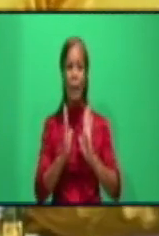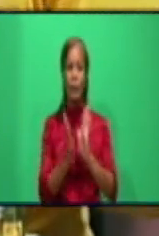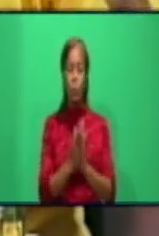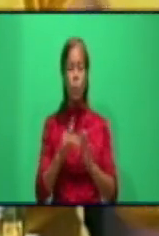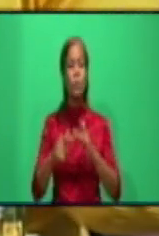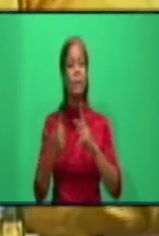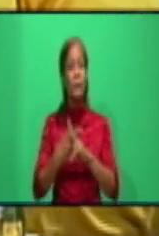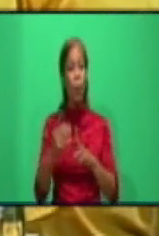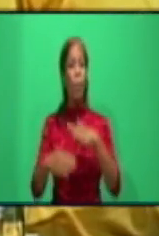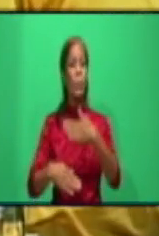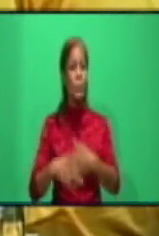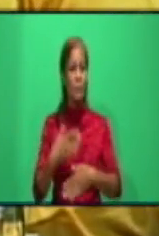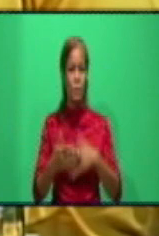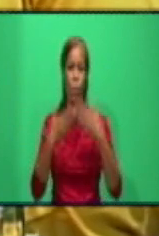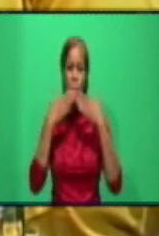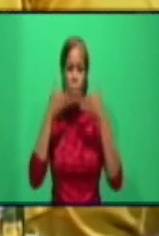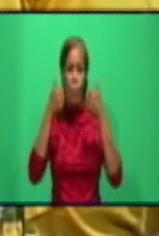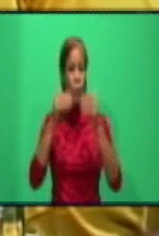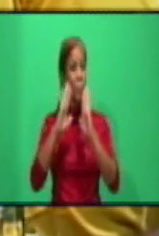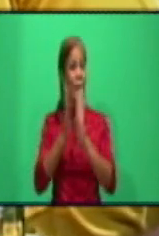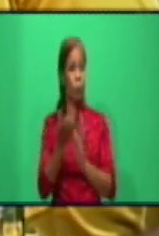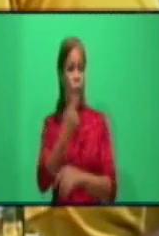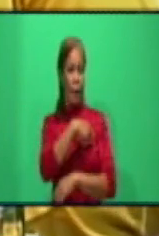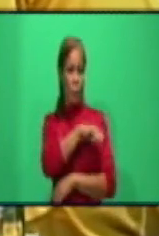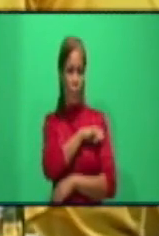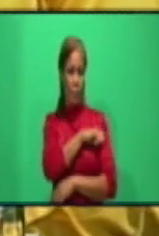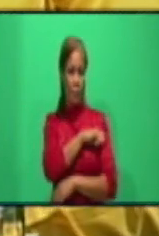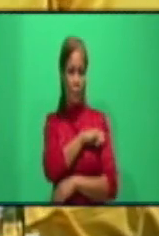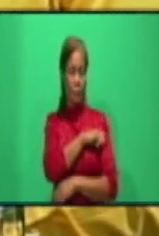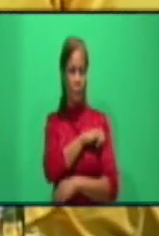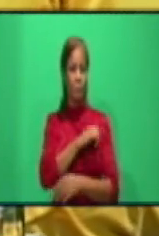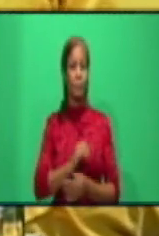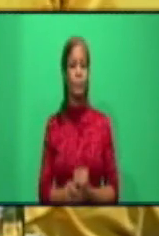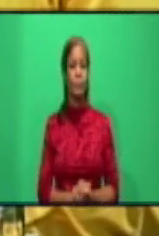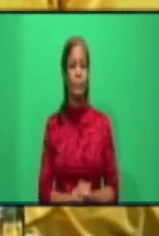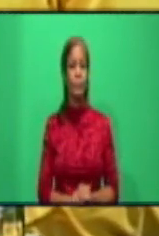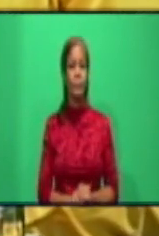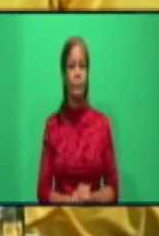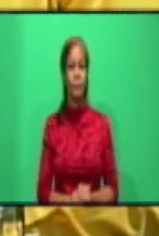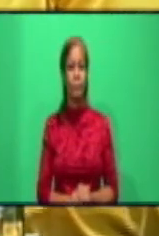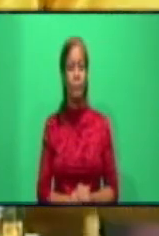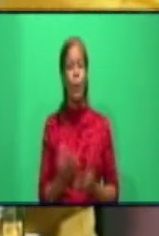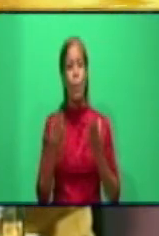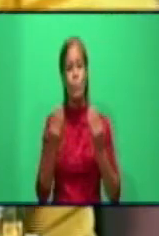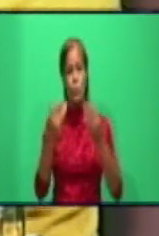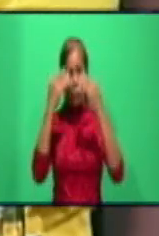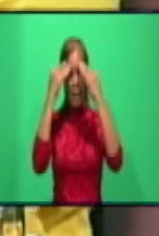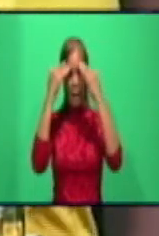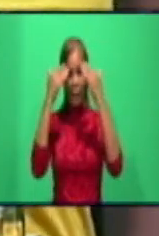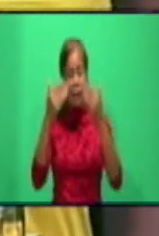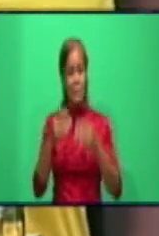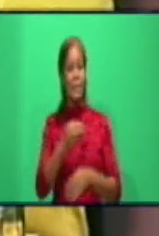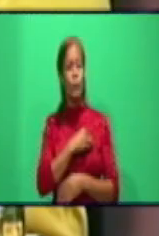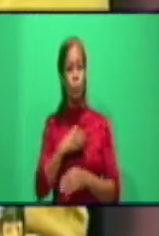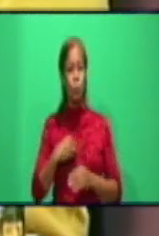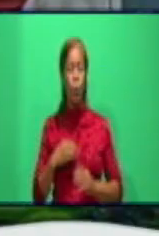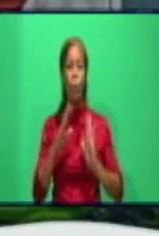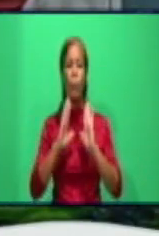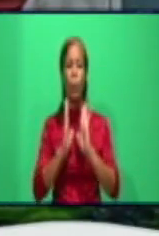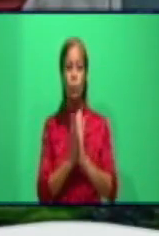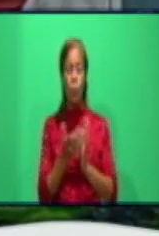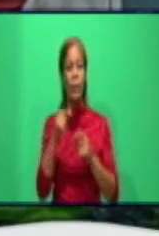proceso muy favorable, además de escasos efectos adversos. Muchísimas gracias, doctor, por toda esta